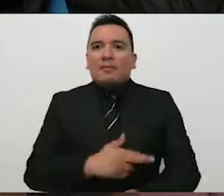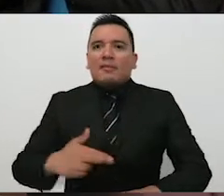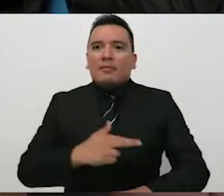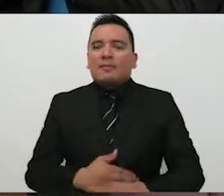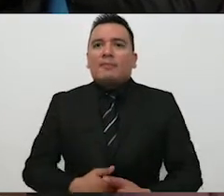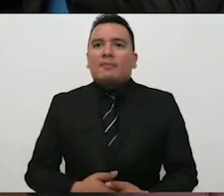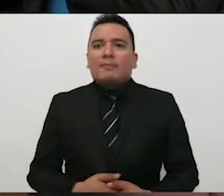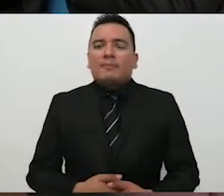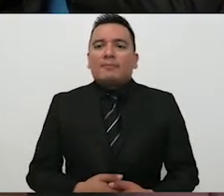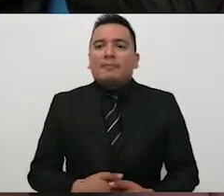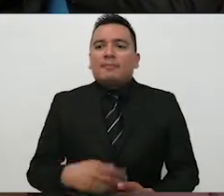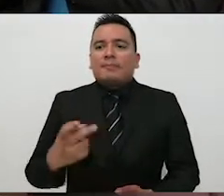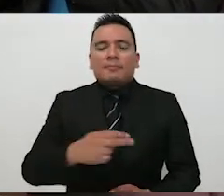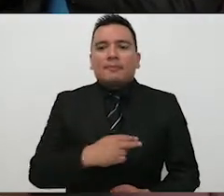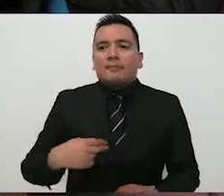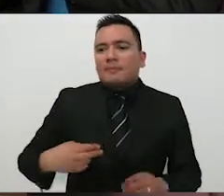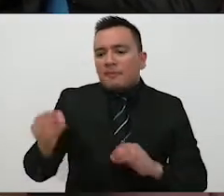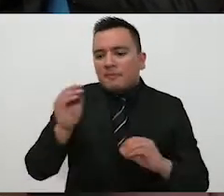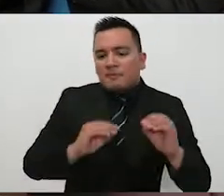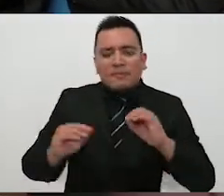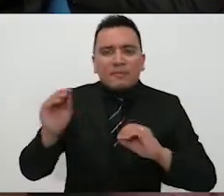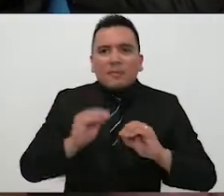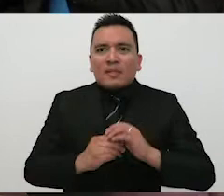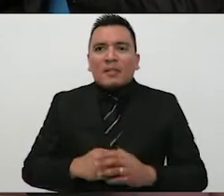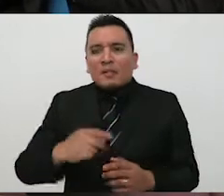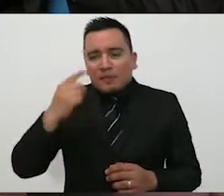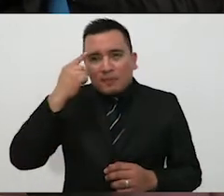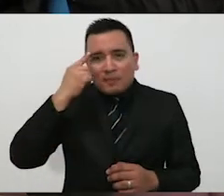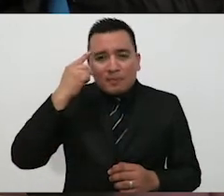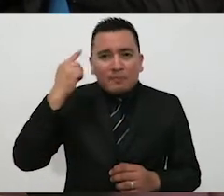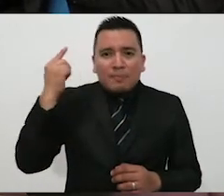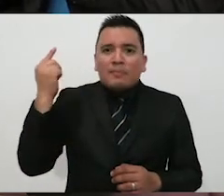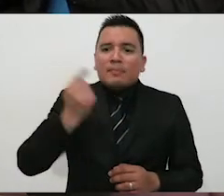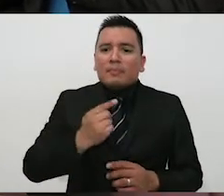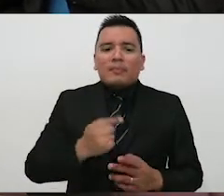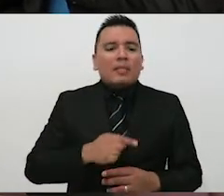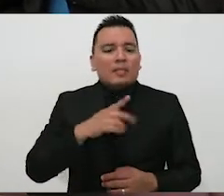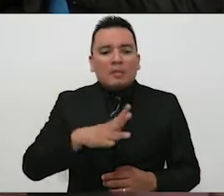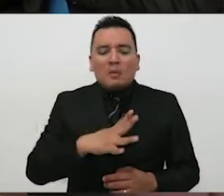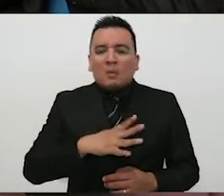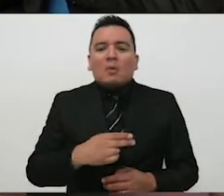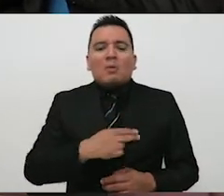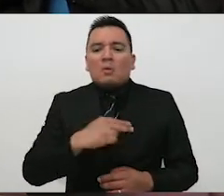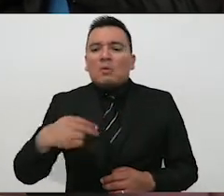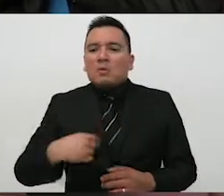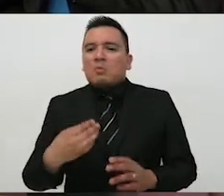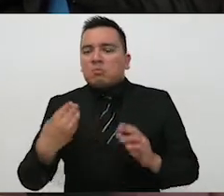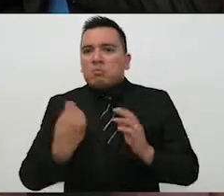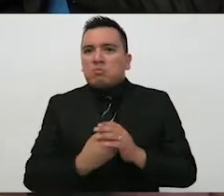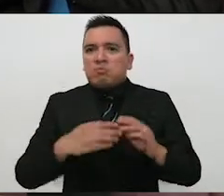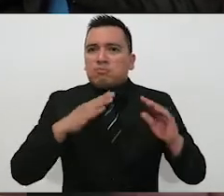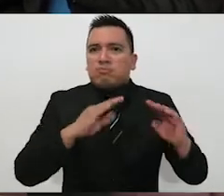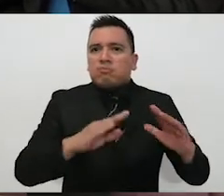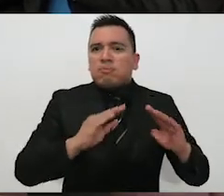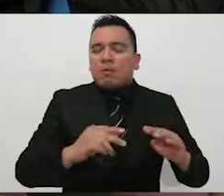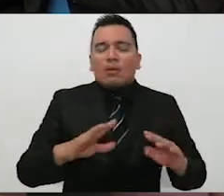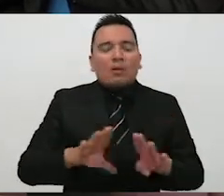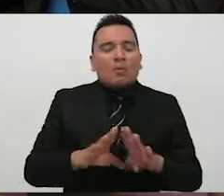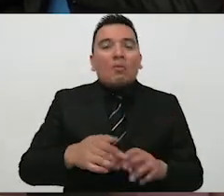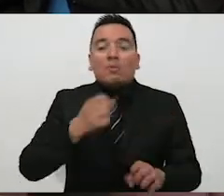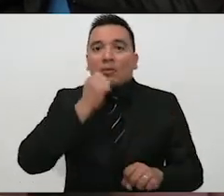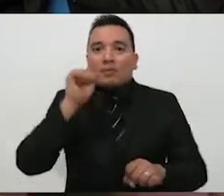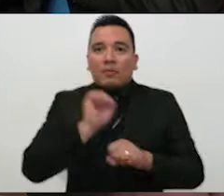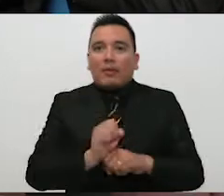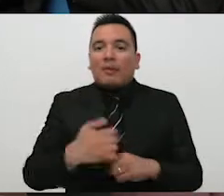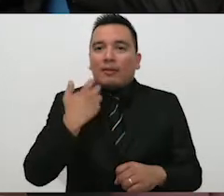modificaciones, las adecuaciones necesarias para poder llevar el contenido del taller a un nivel de secundaria. Y con esto